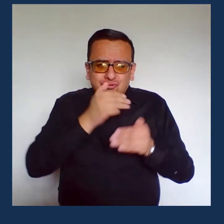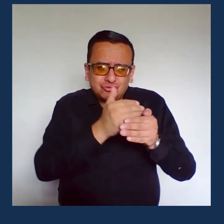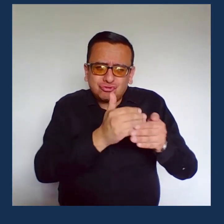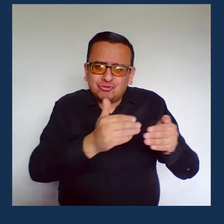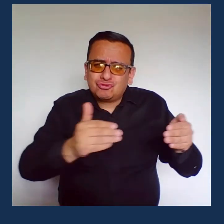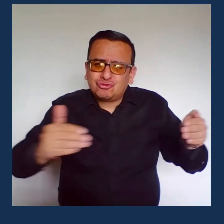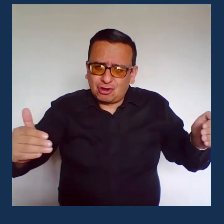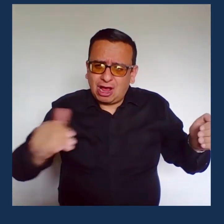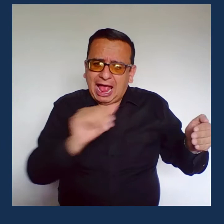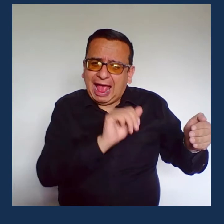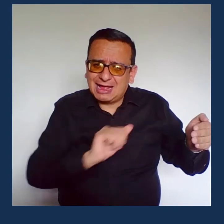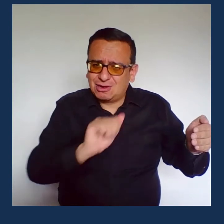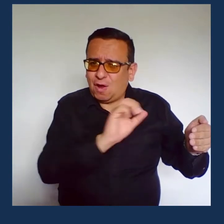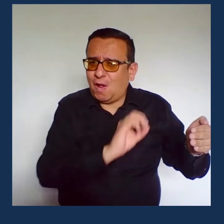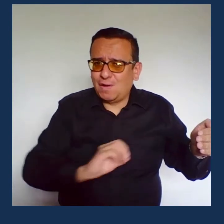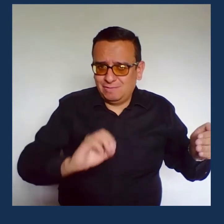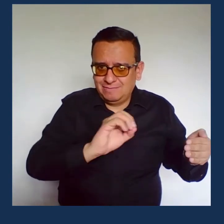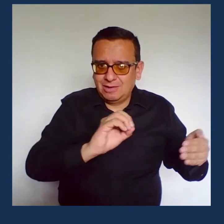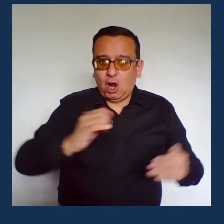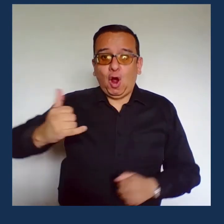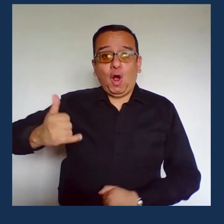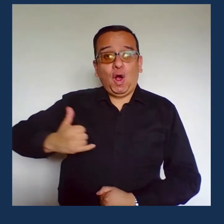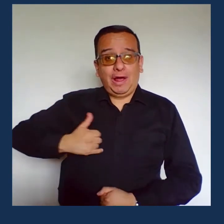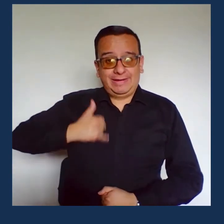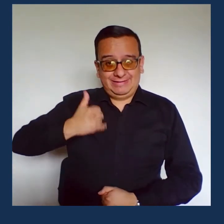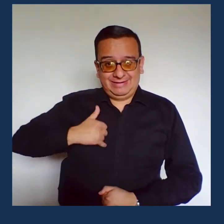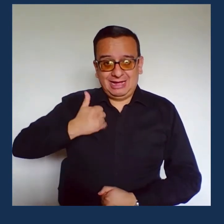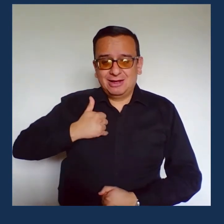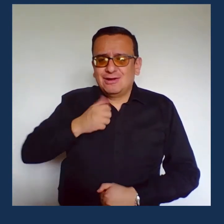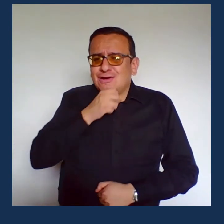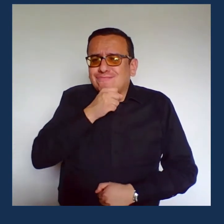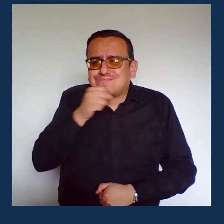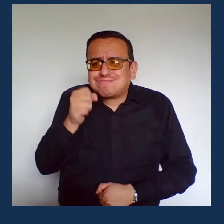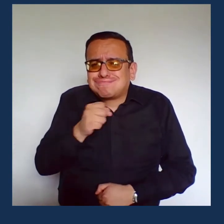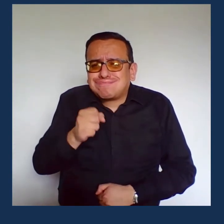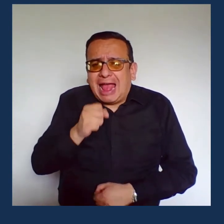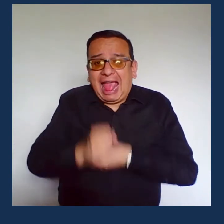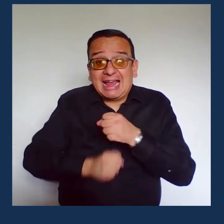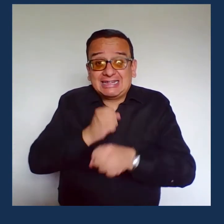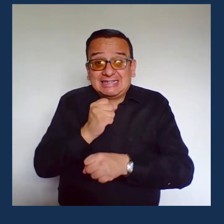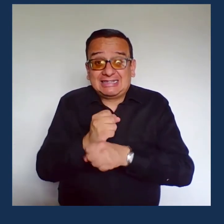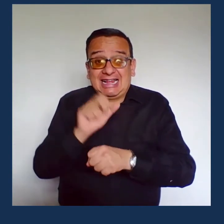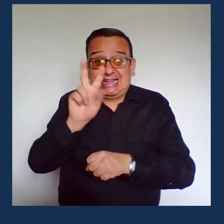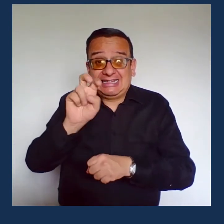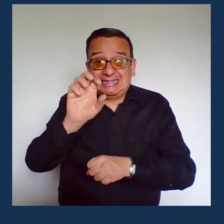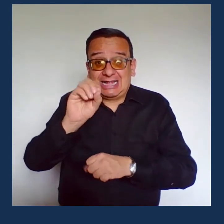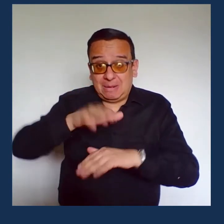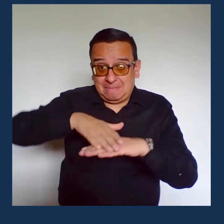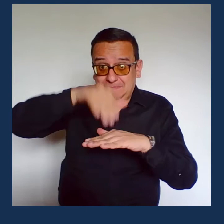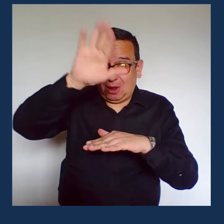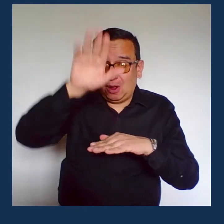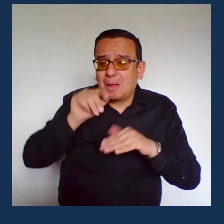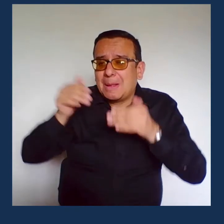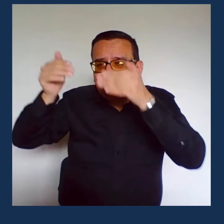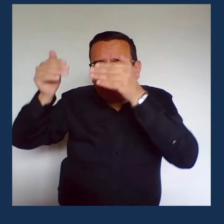Los niños Niñas Adolescentes Personas mayores de 70 años